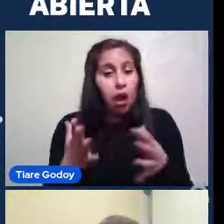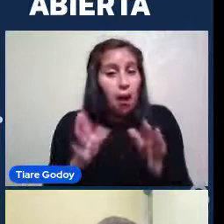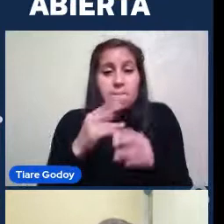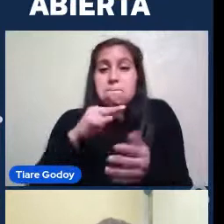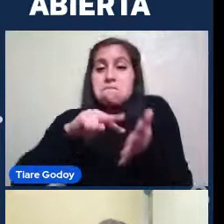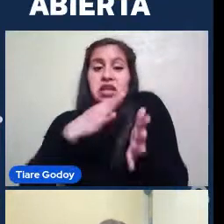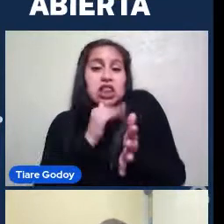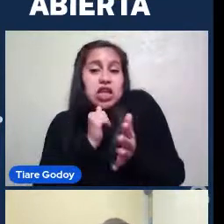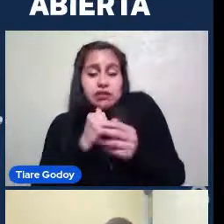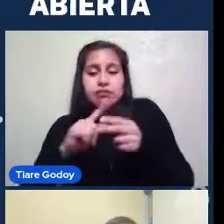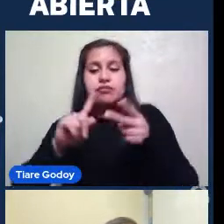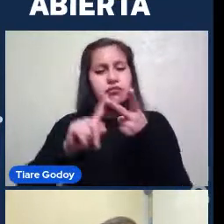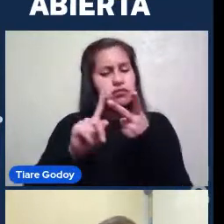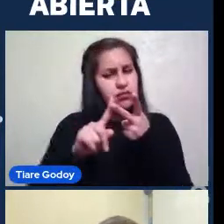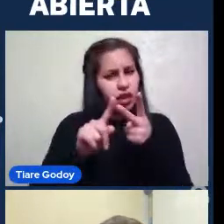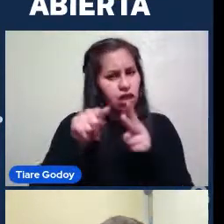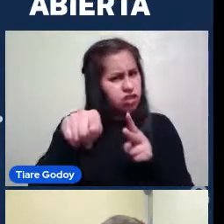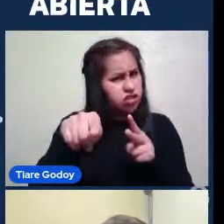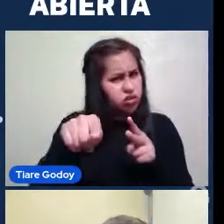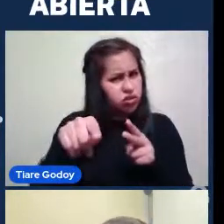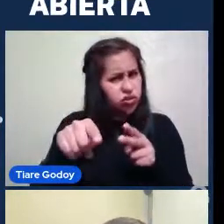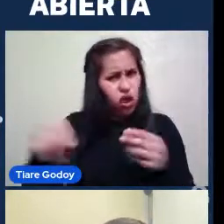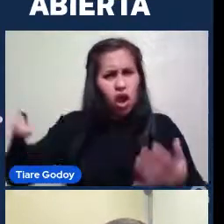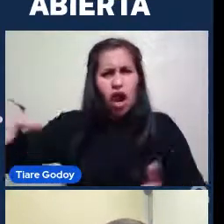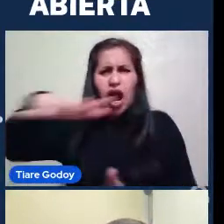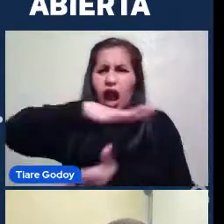¿Es esto una galaxia?